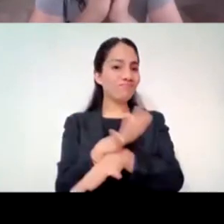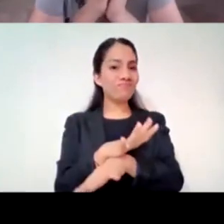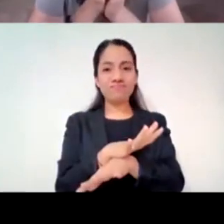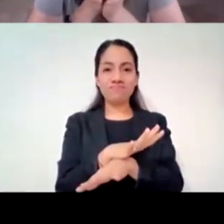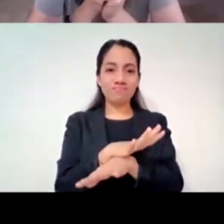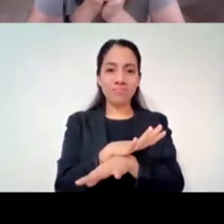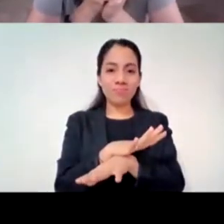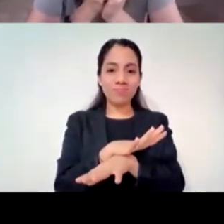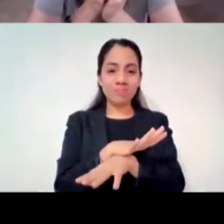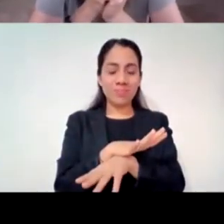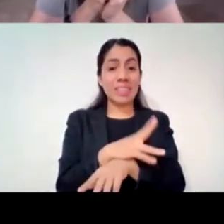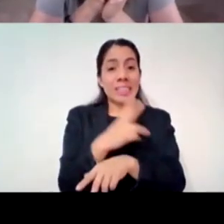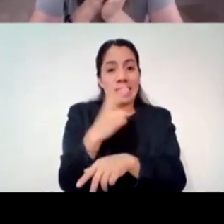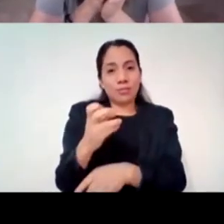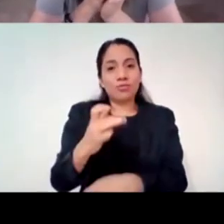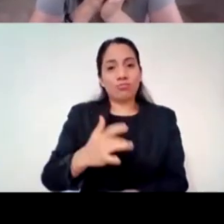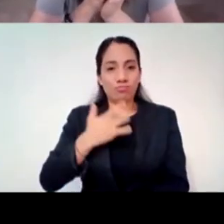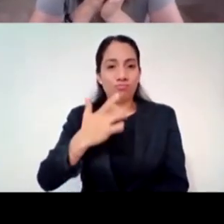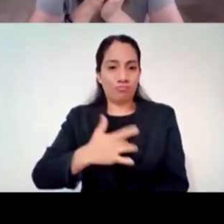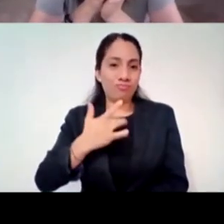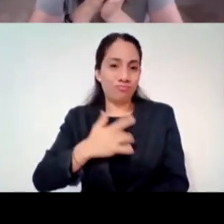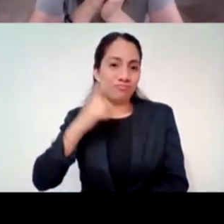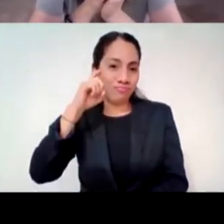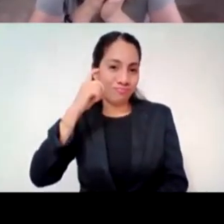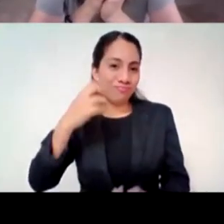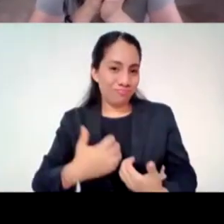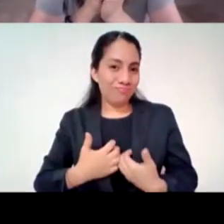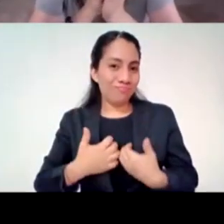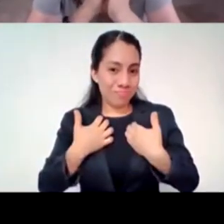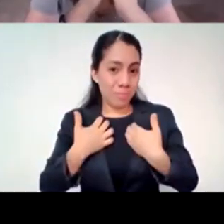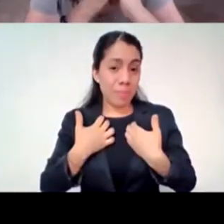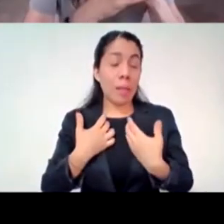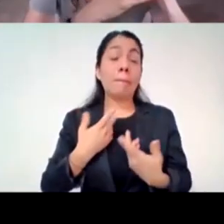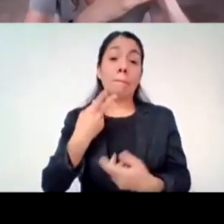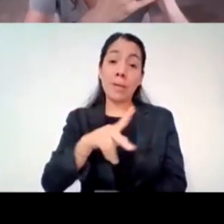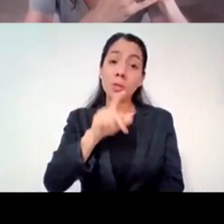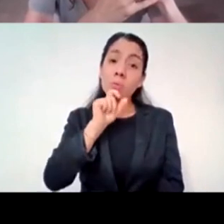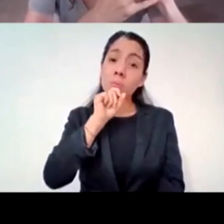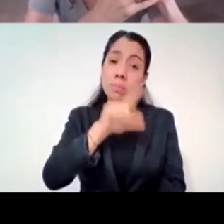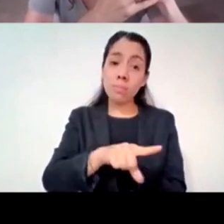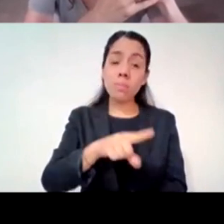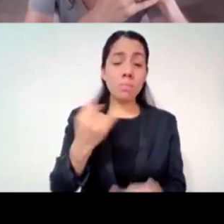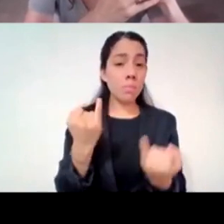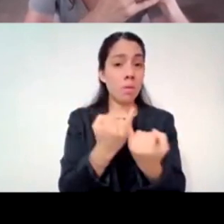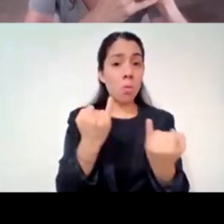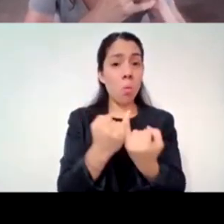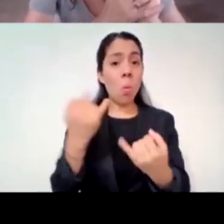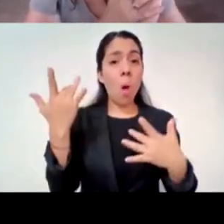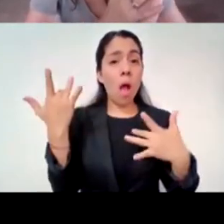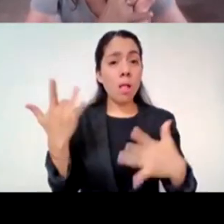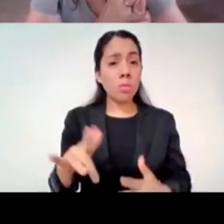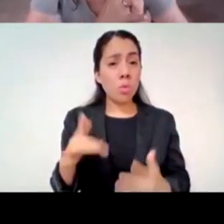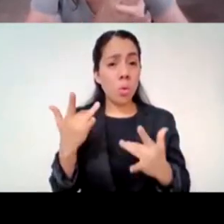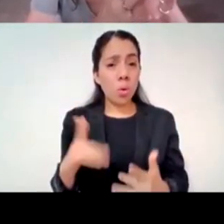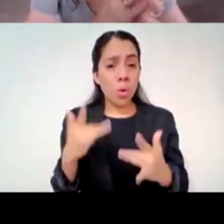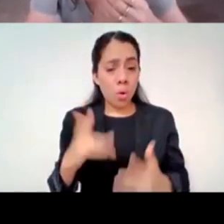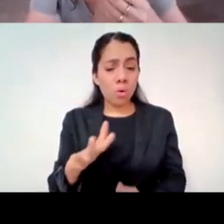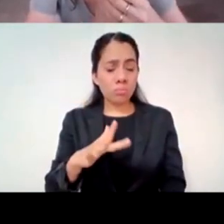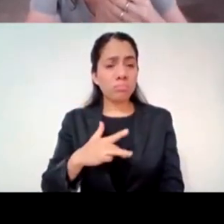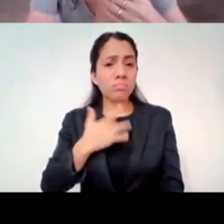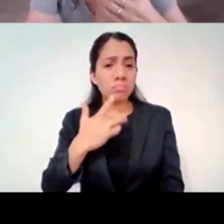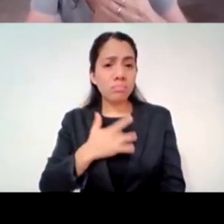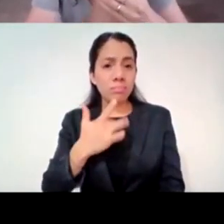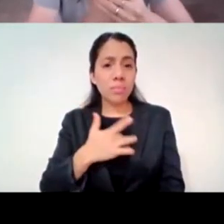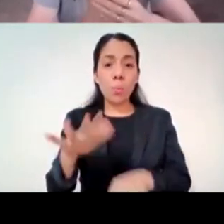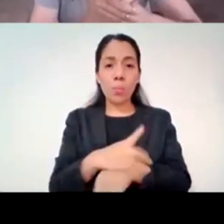hablemos del dolor, ¿verdad? Porque el dolor, yo muchas veces hago una analogía, que sentir dolor es como